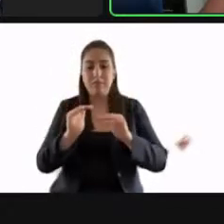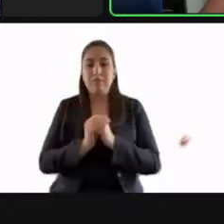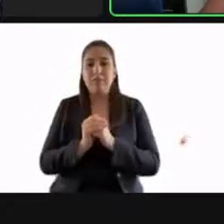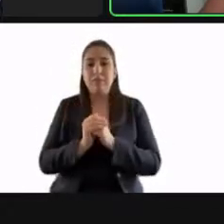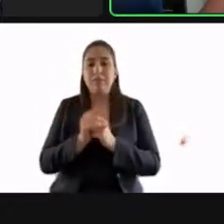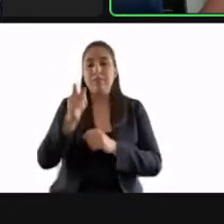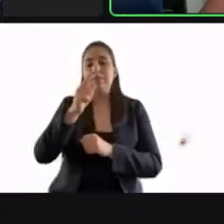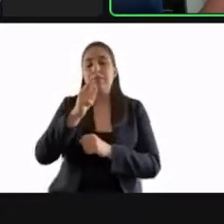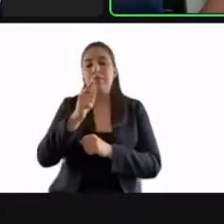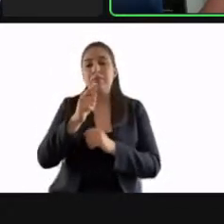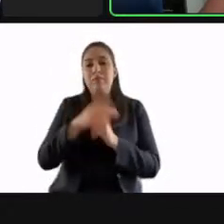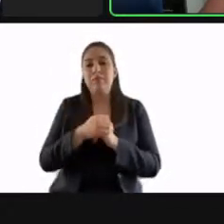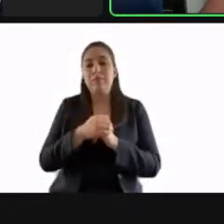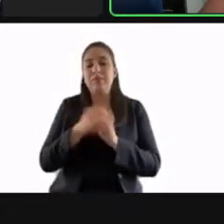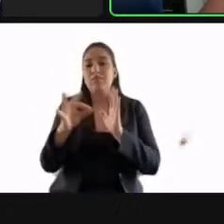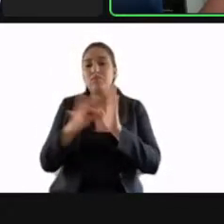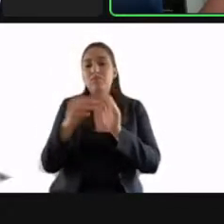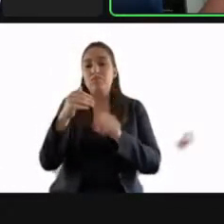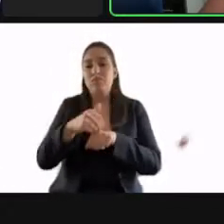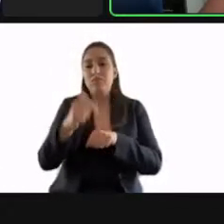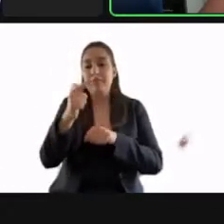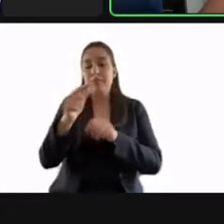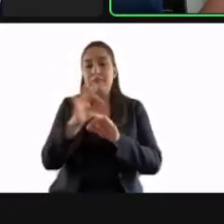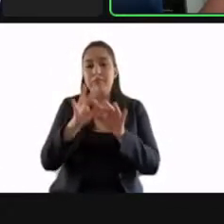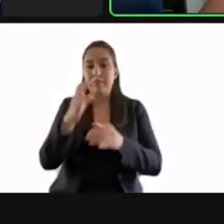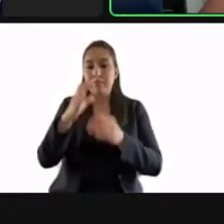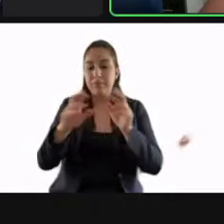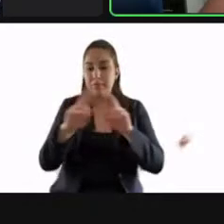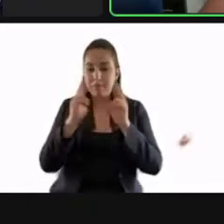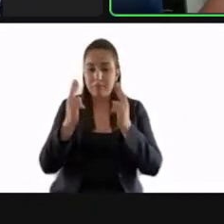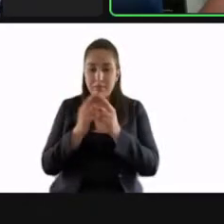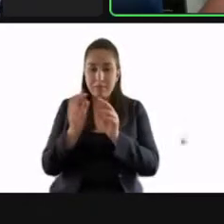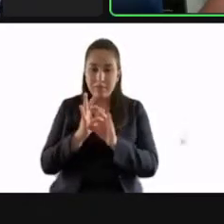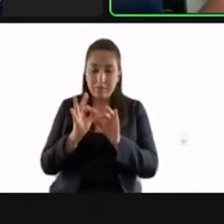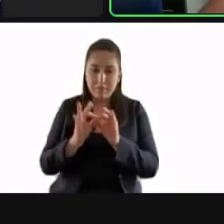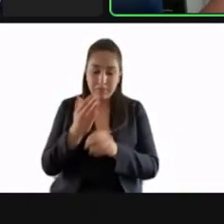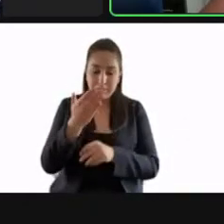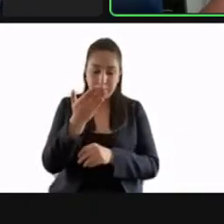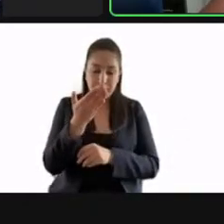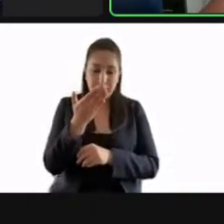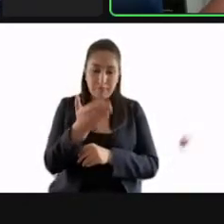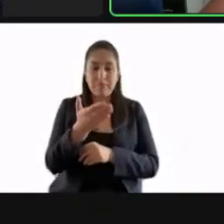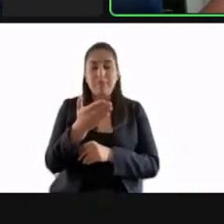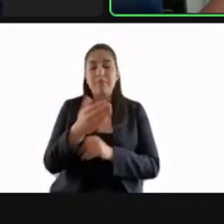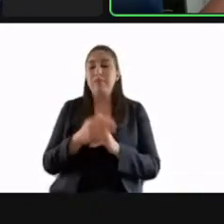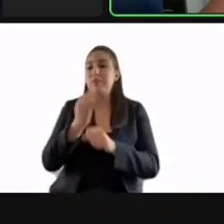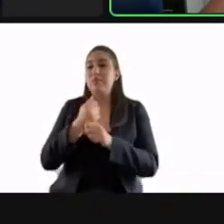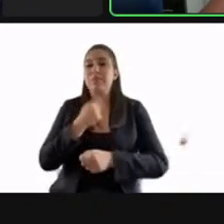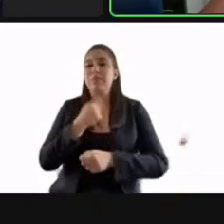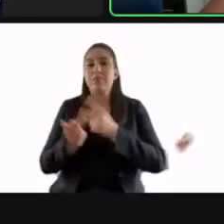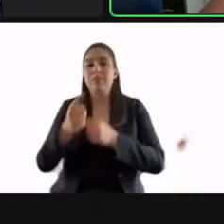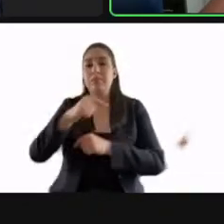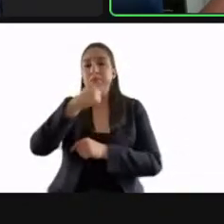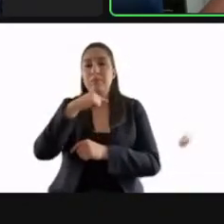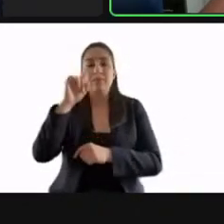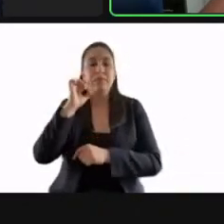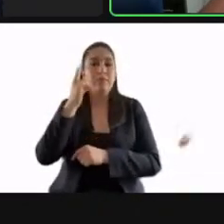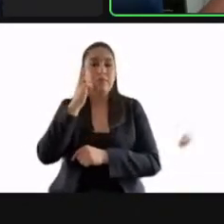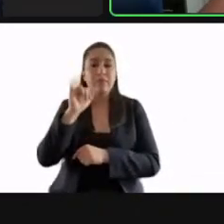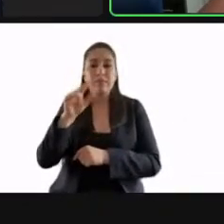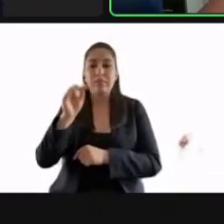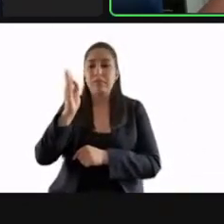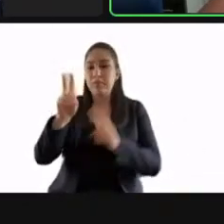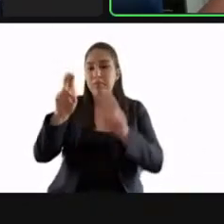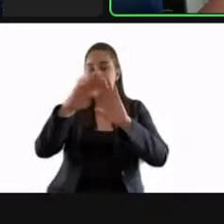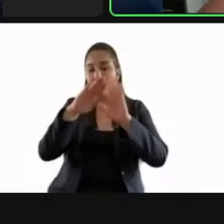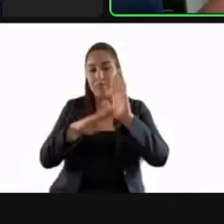de la comisión. Siete, asuntos generales. Ocho, fin de la sesión. Se pregunta a la asamblea si es de aprobarse el orden del día. Quienes estén por la